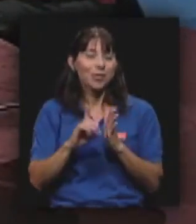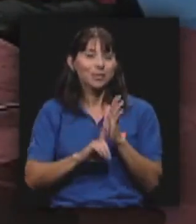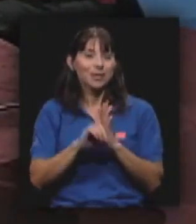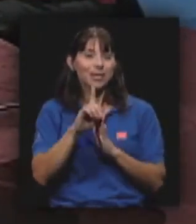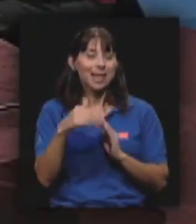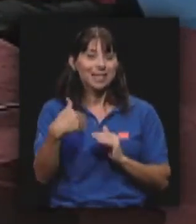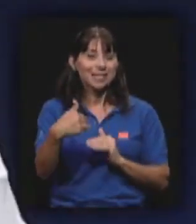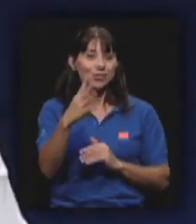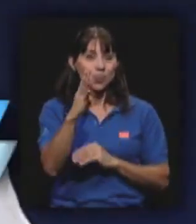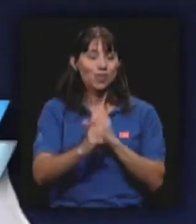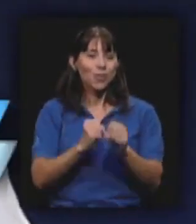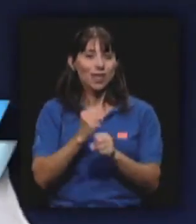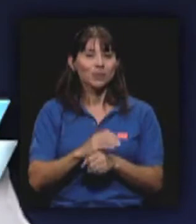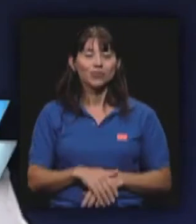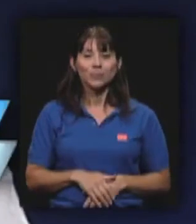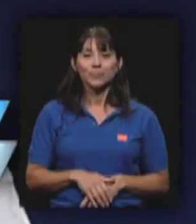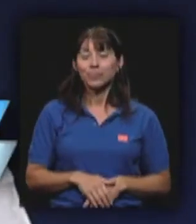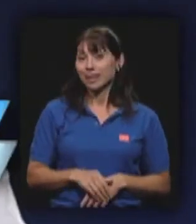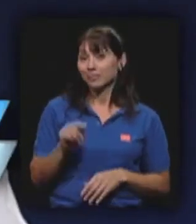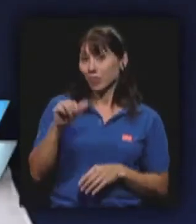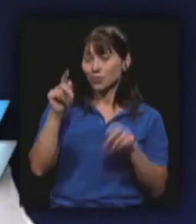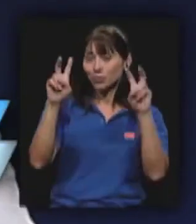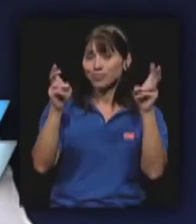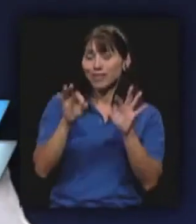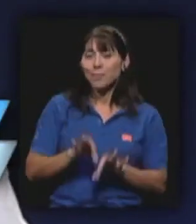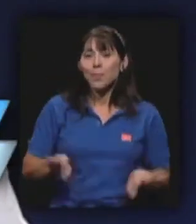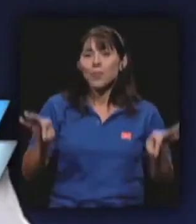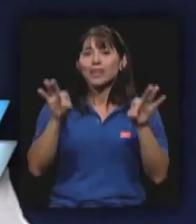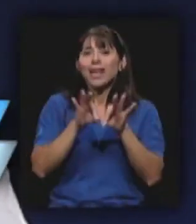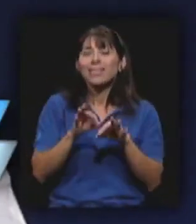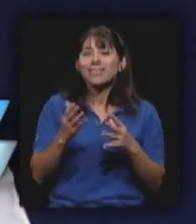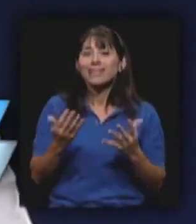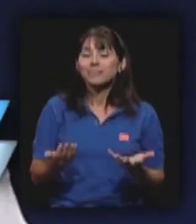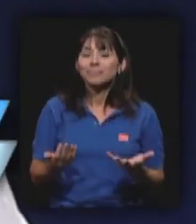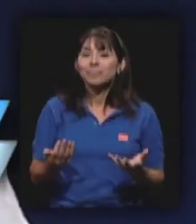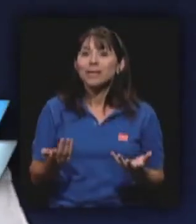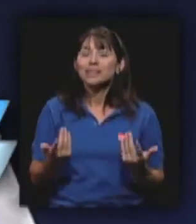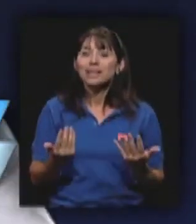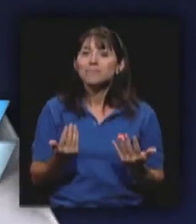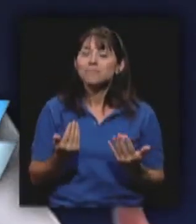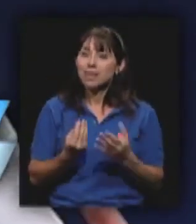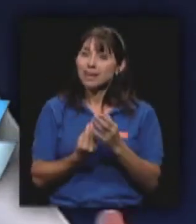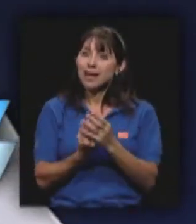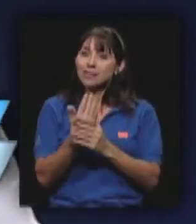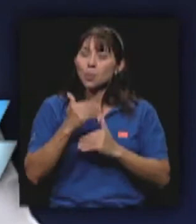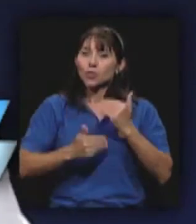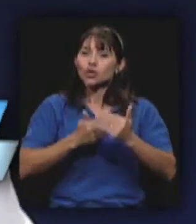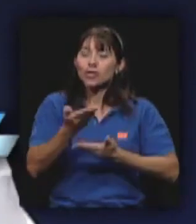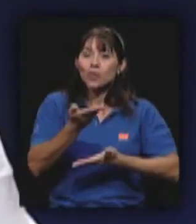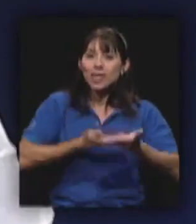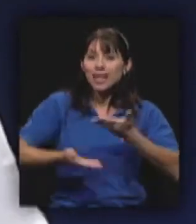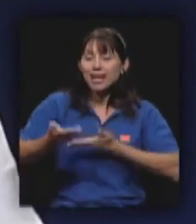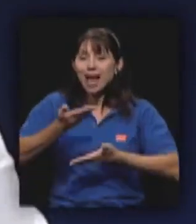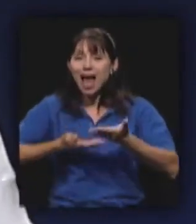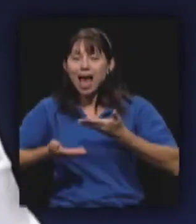desarrollar en estos cuatro años. El otro punto importante va a ser la creación, un proceso de intercambio de